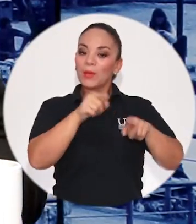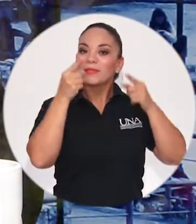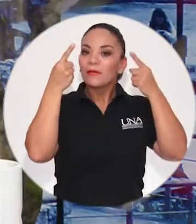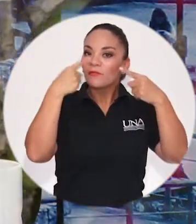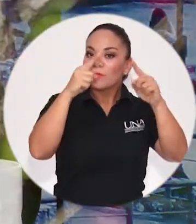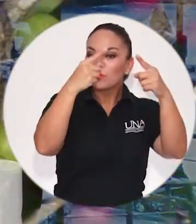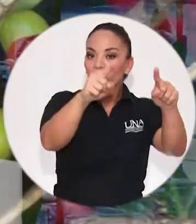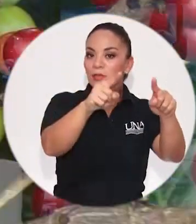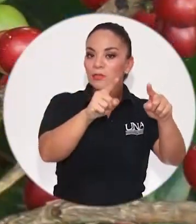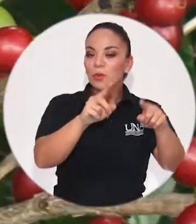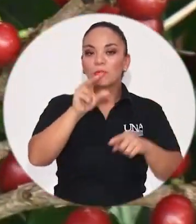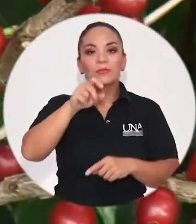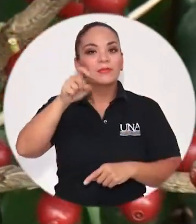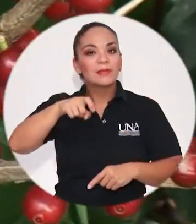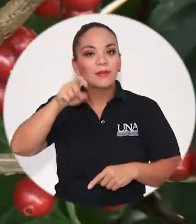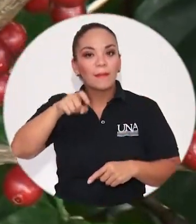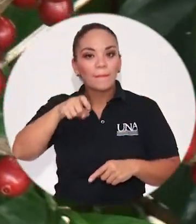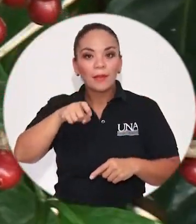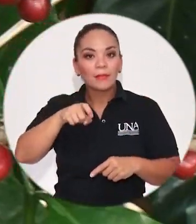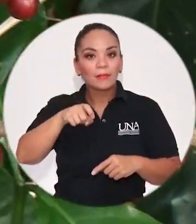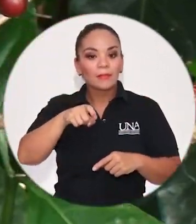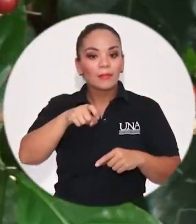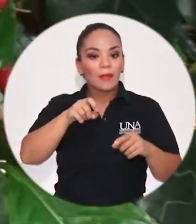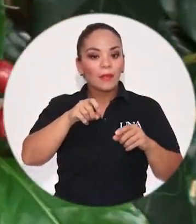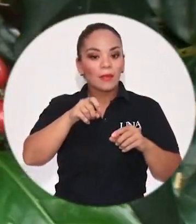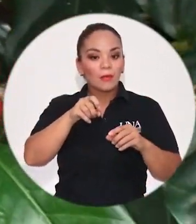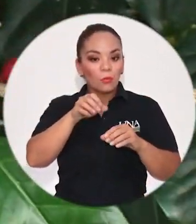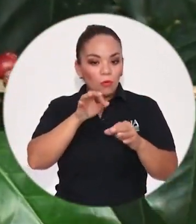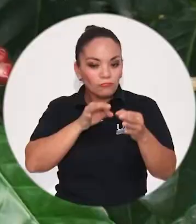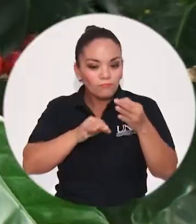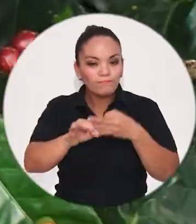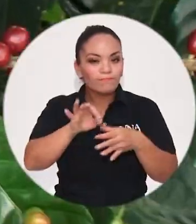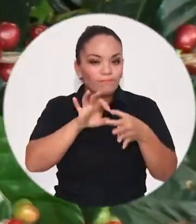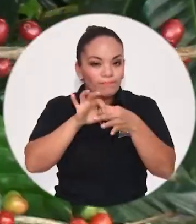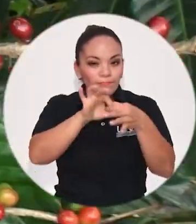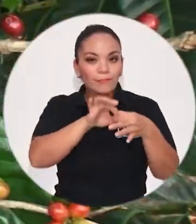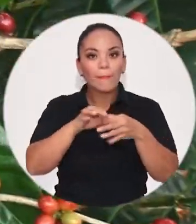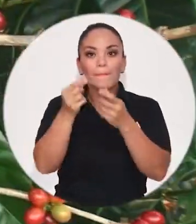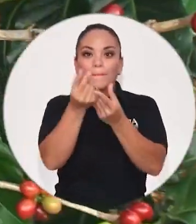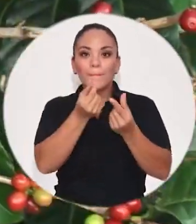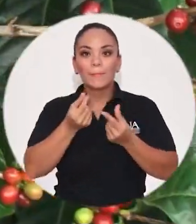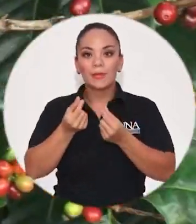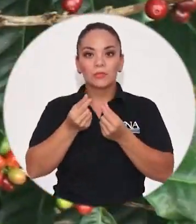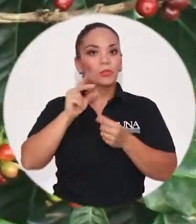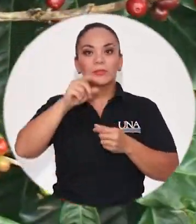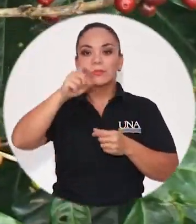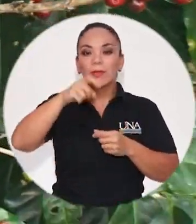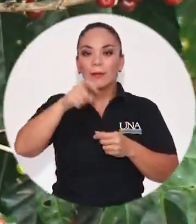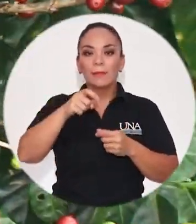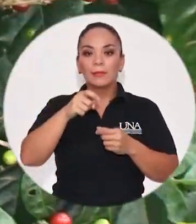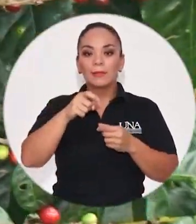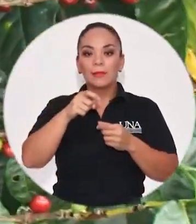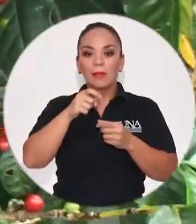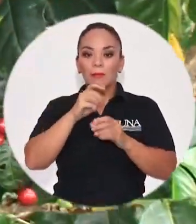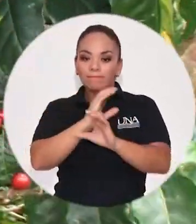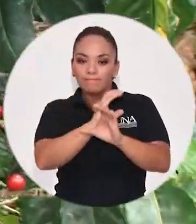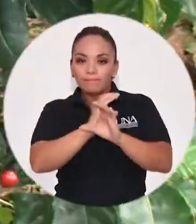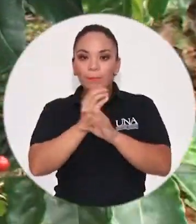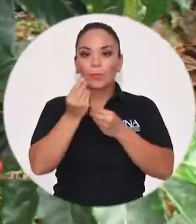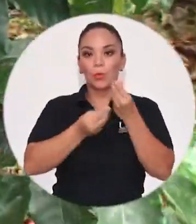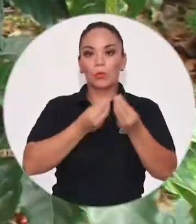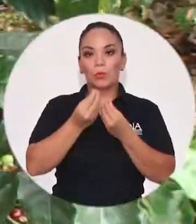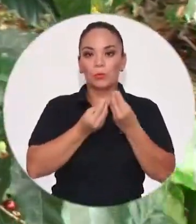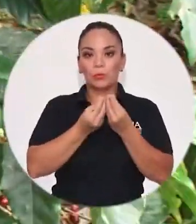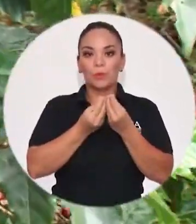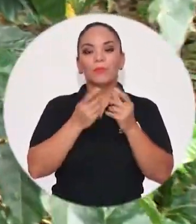necesariamente se trasladaba al precio y no necesariamente protegía el producto. Por lo tanto, había una